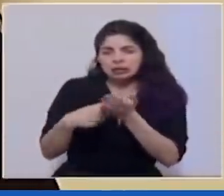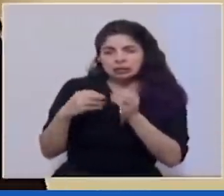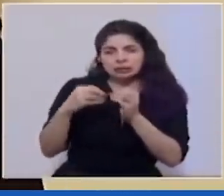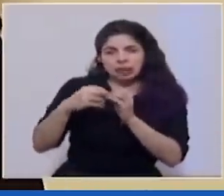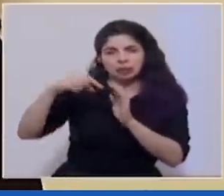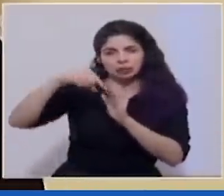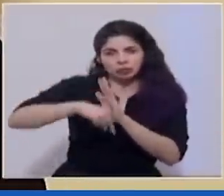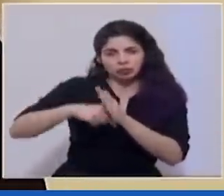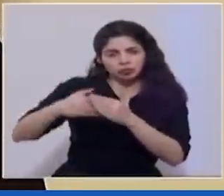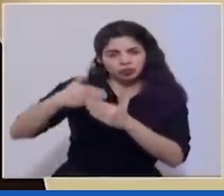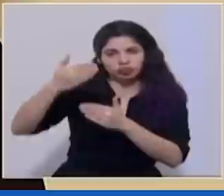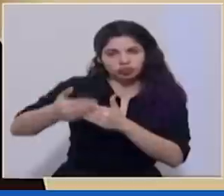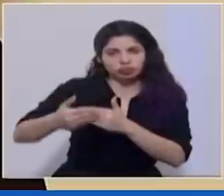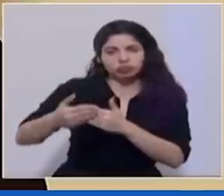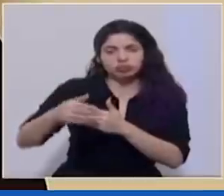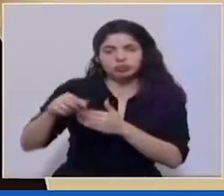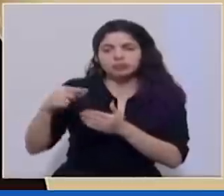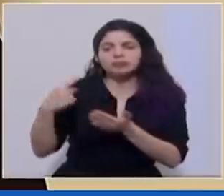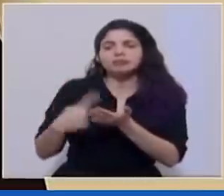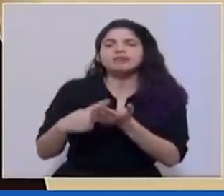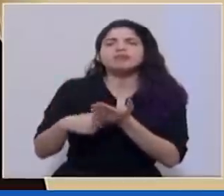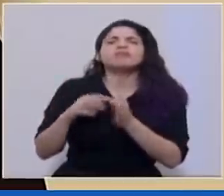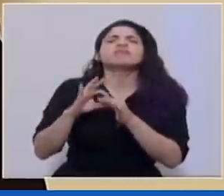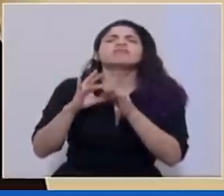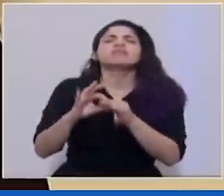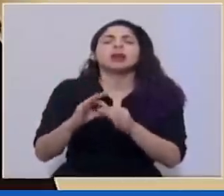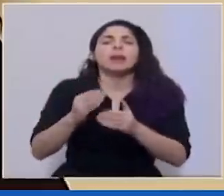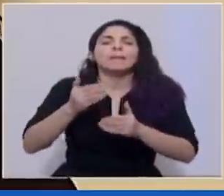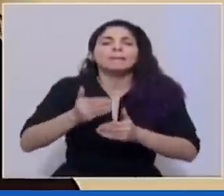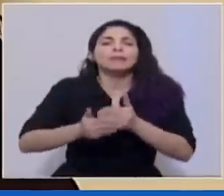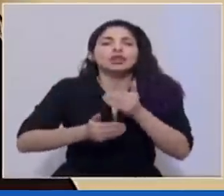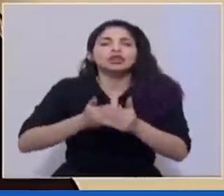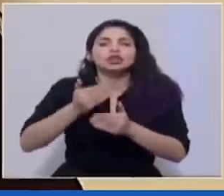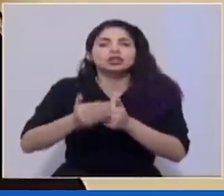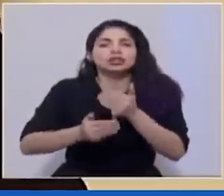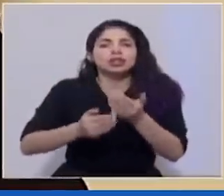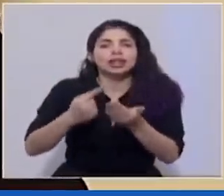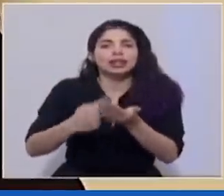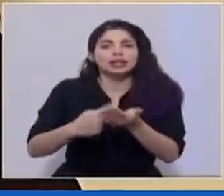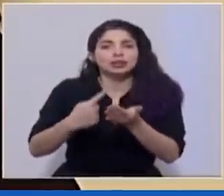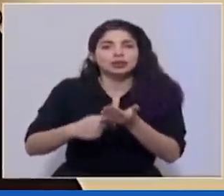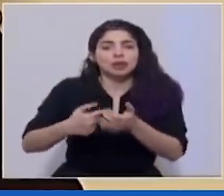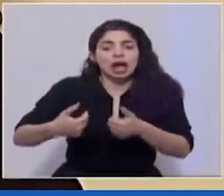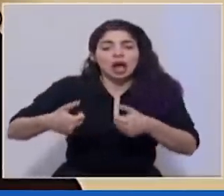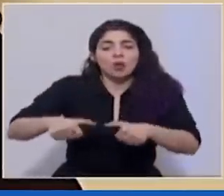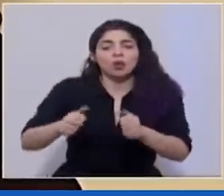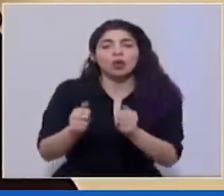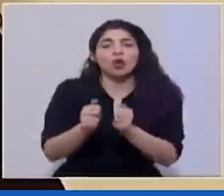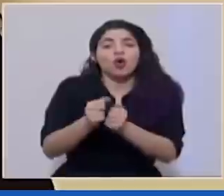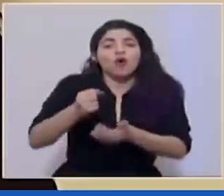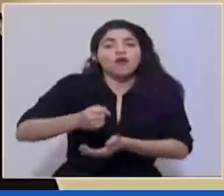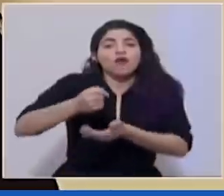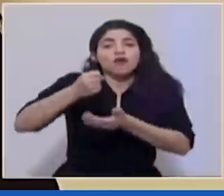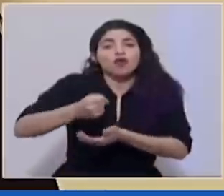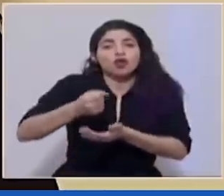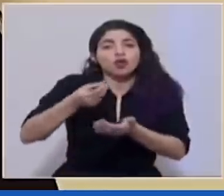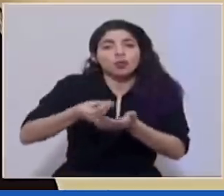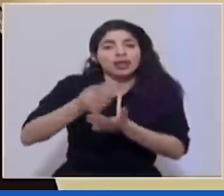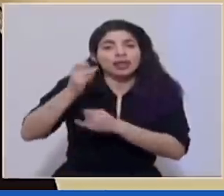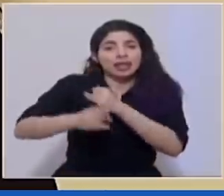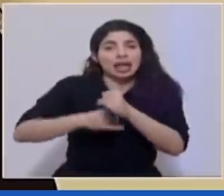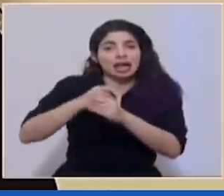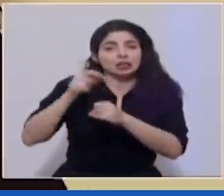tengamos en relación con lo que será el proceso de discusión del acuerdo con el Fondo Monetario Internacional.